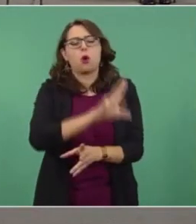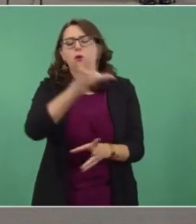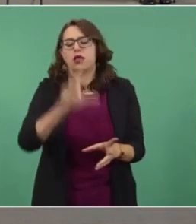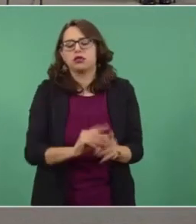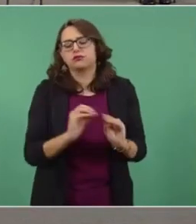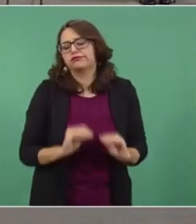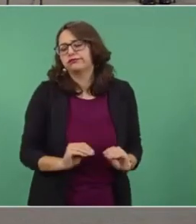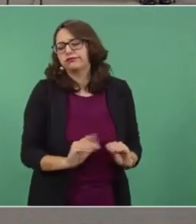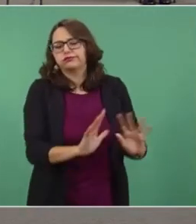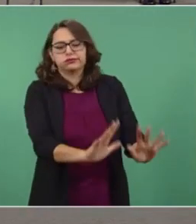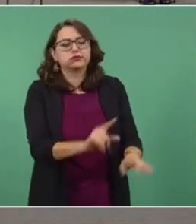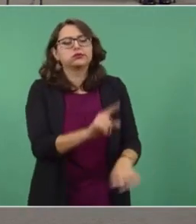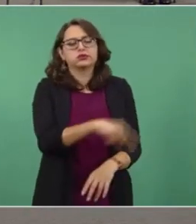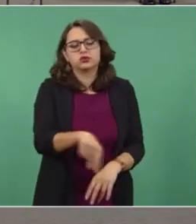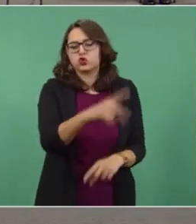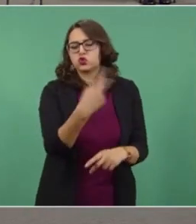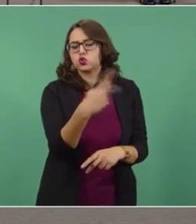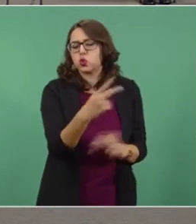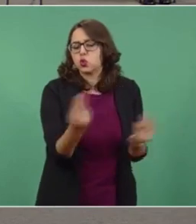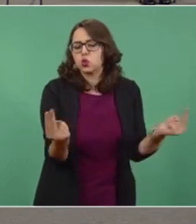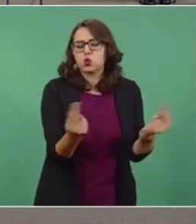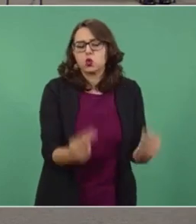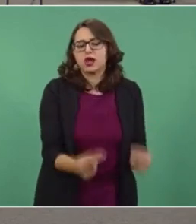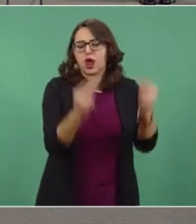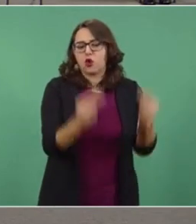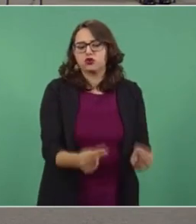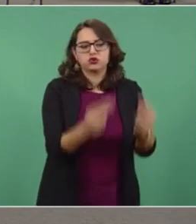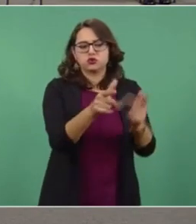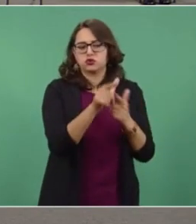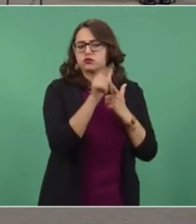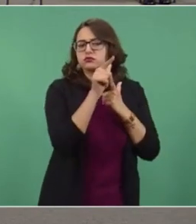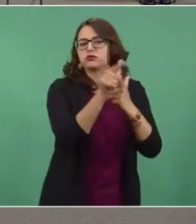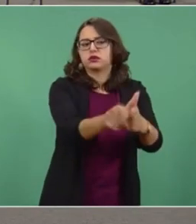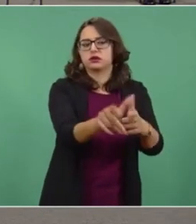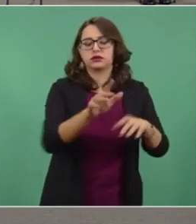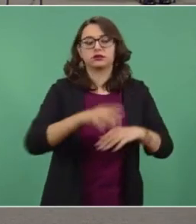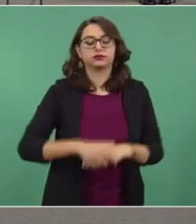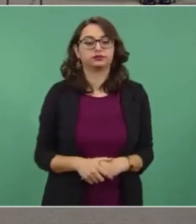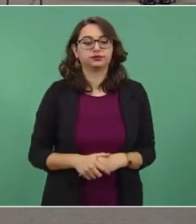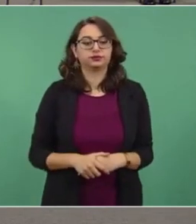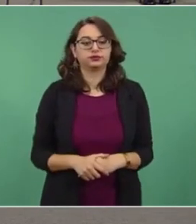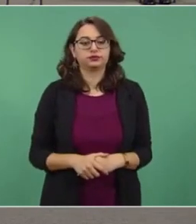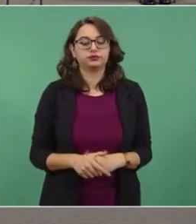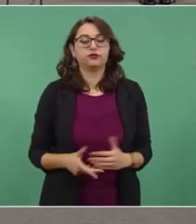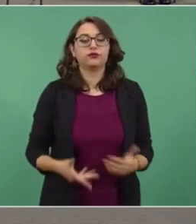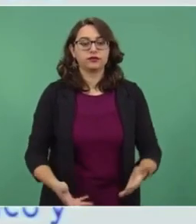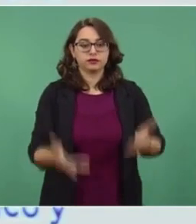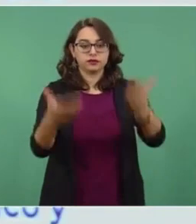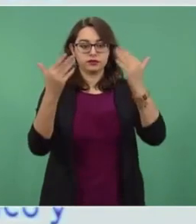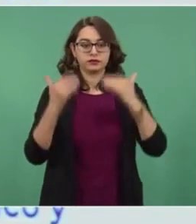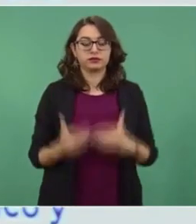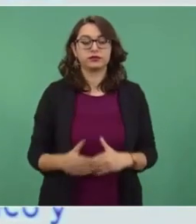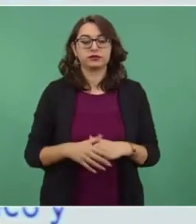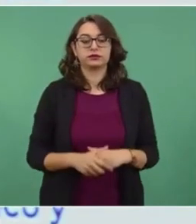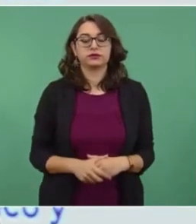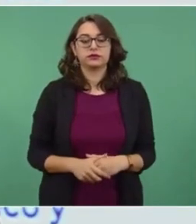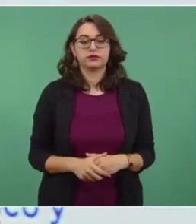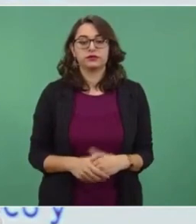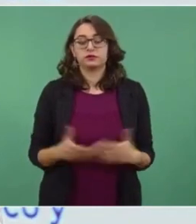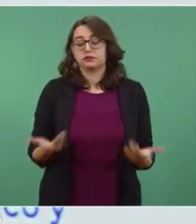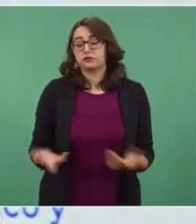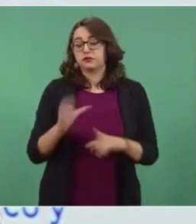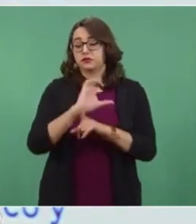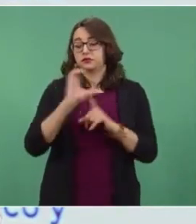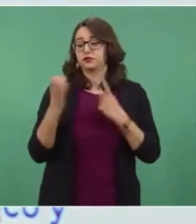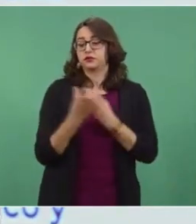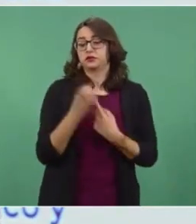Dentro de los transitorios se señala que las funciones de los órganos reguladores, como es la